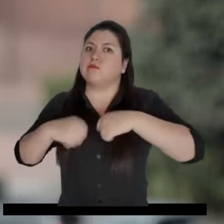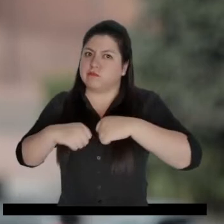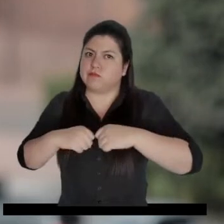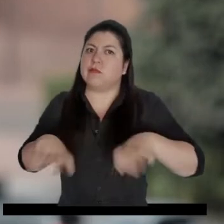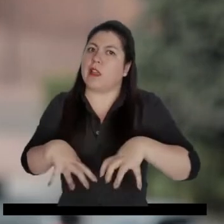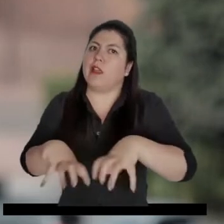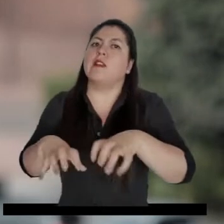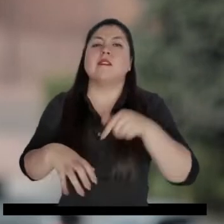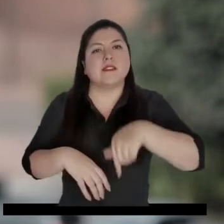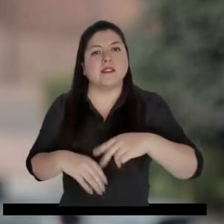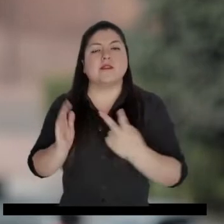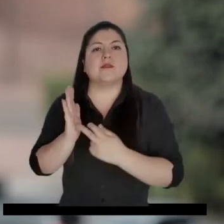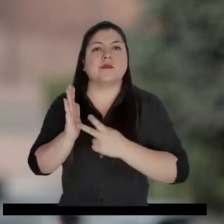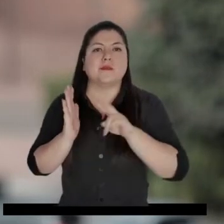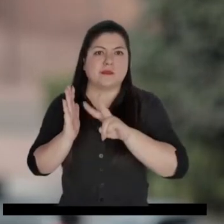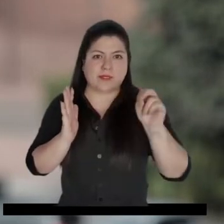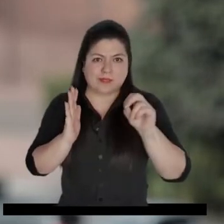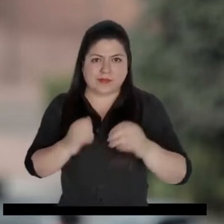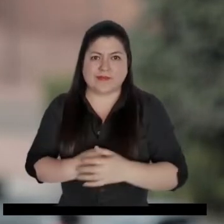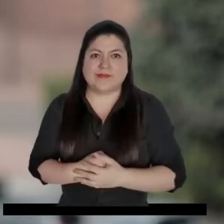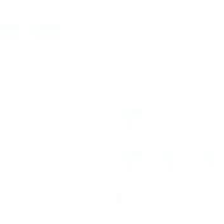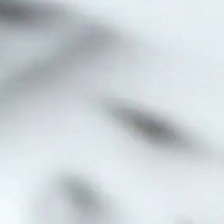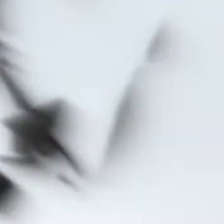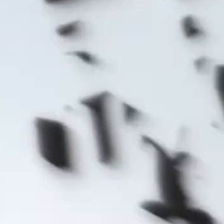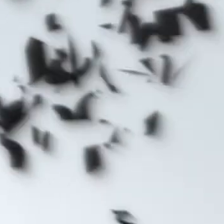seguirá impulsando actividades de cooperación en el 2020.